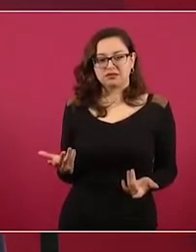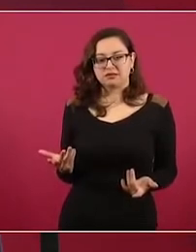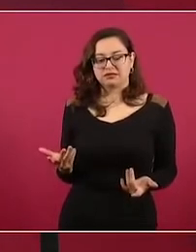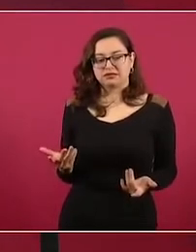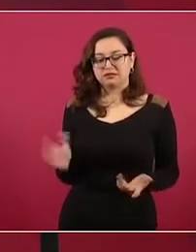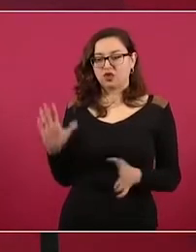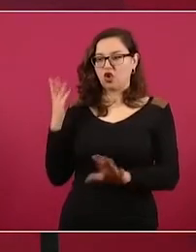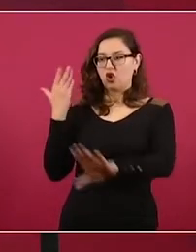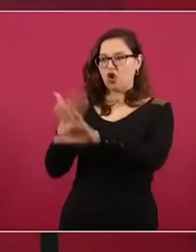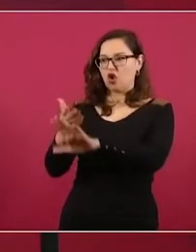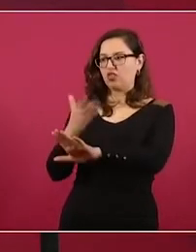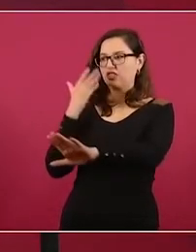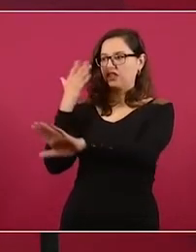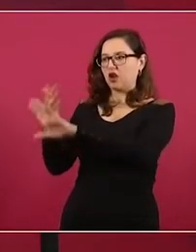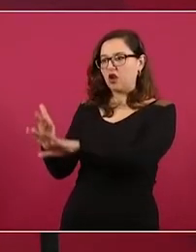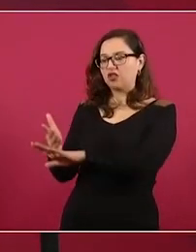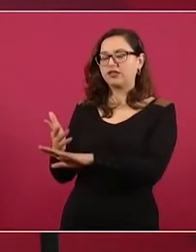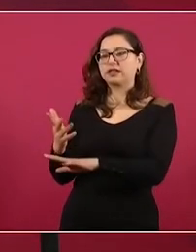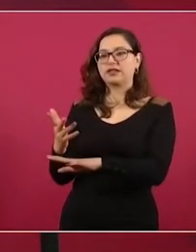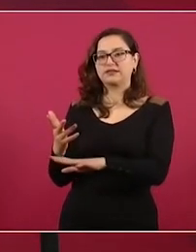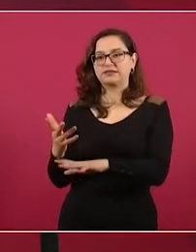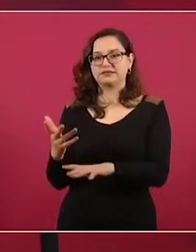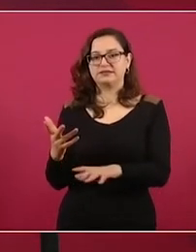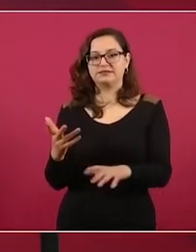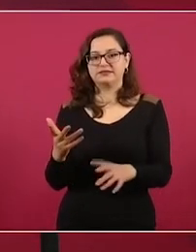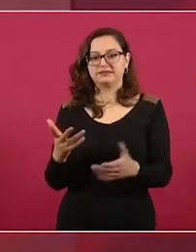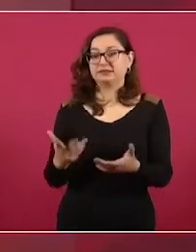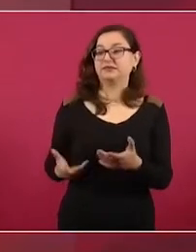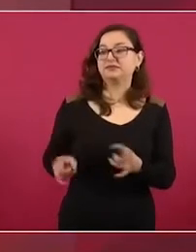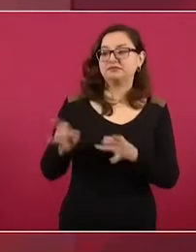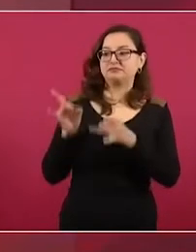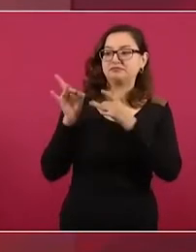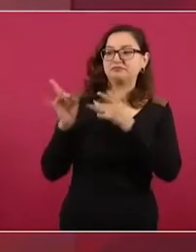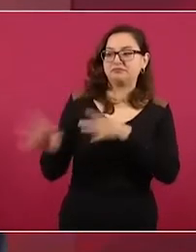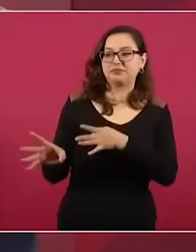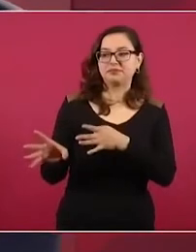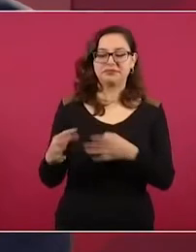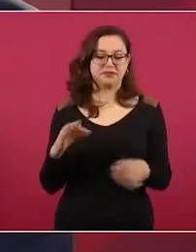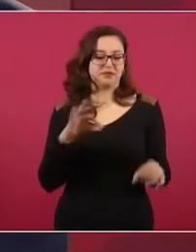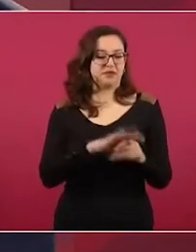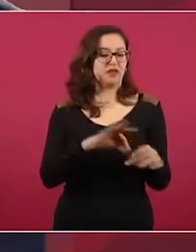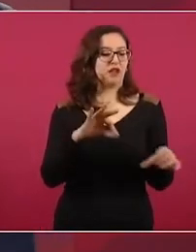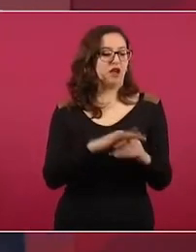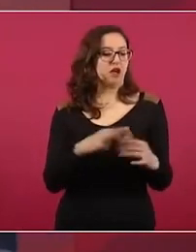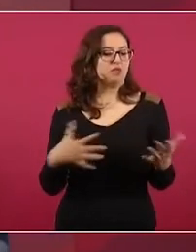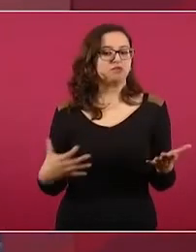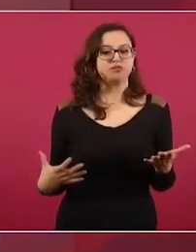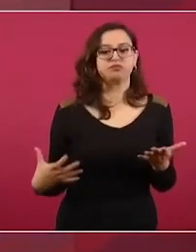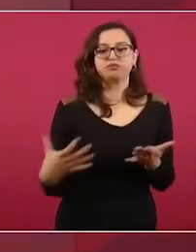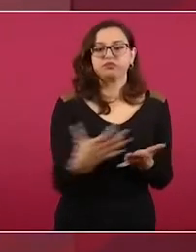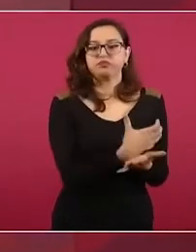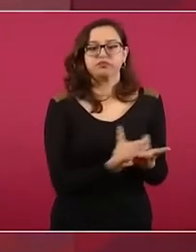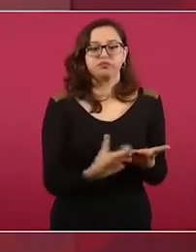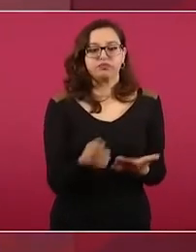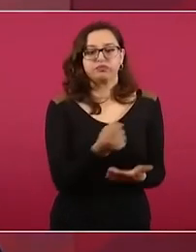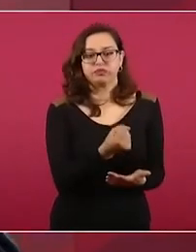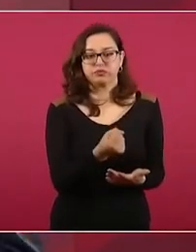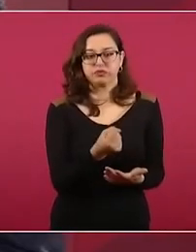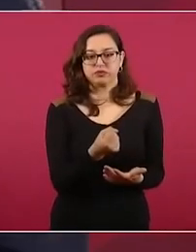y así impusieron